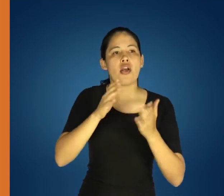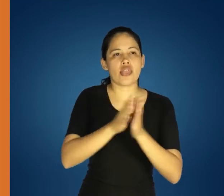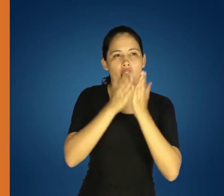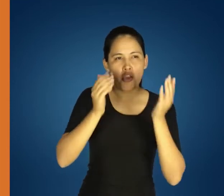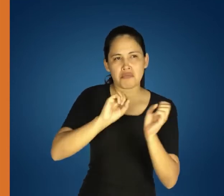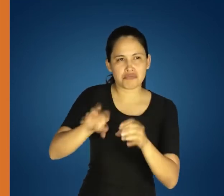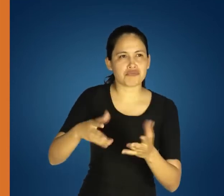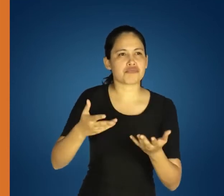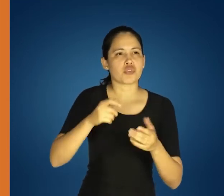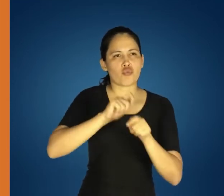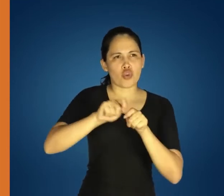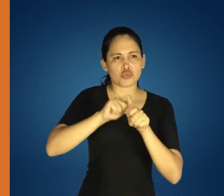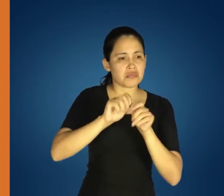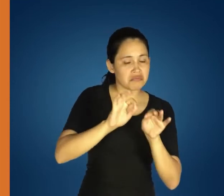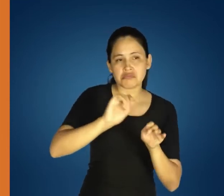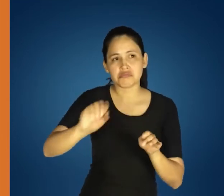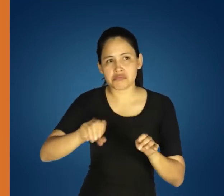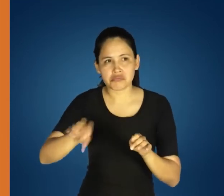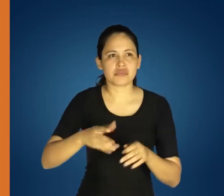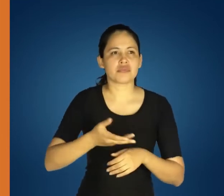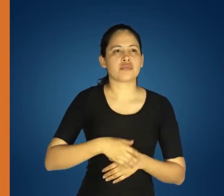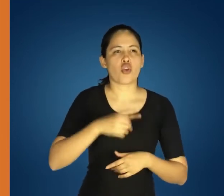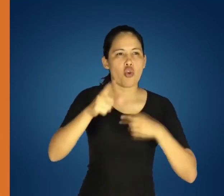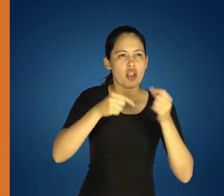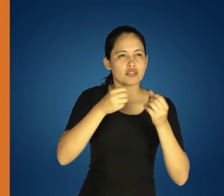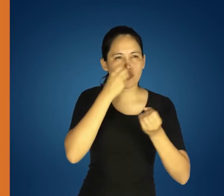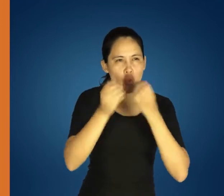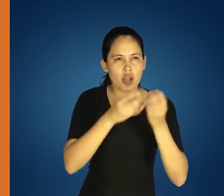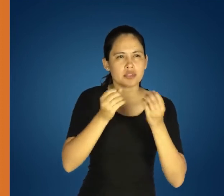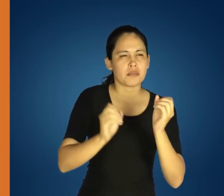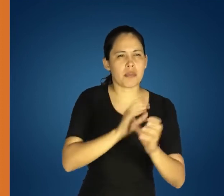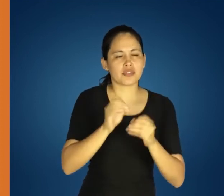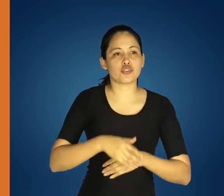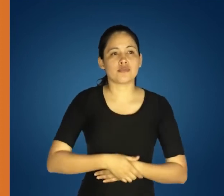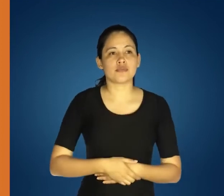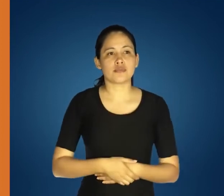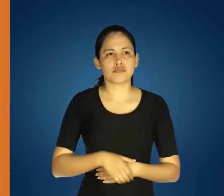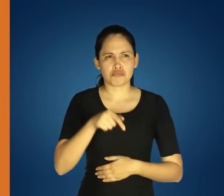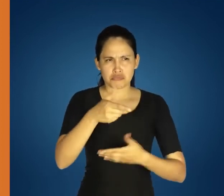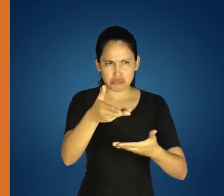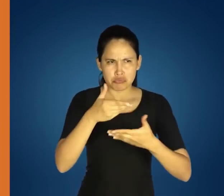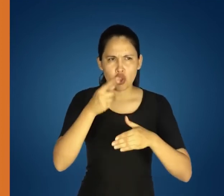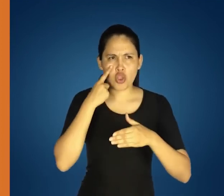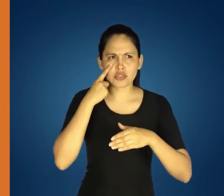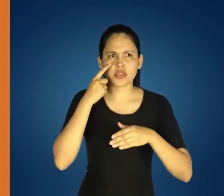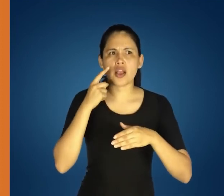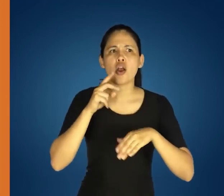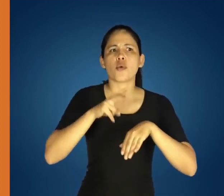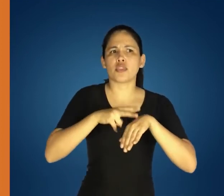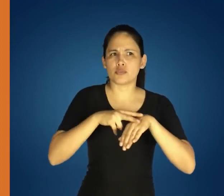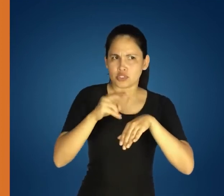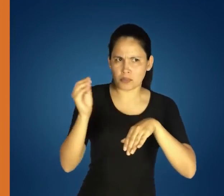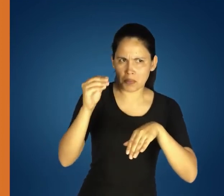papel de cocina, papel de diario Fósforos usados, restos de poda de jardín Hojas,